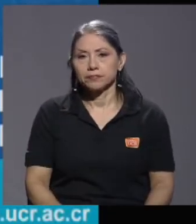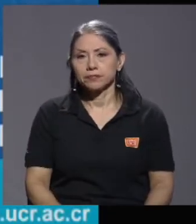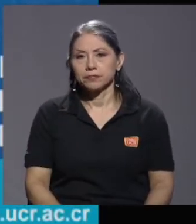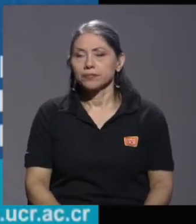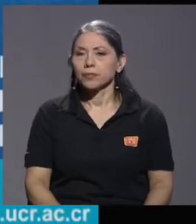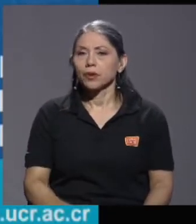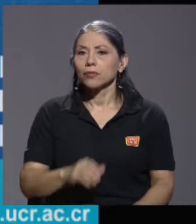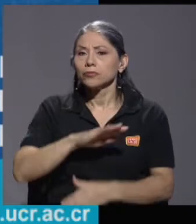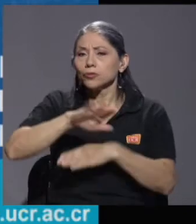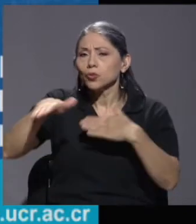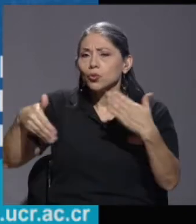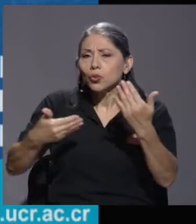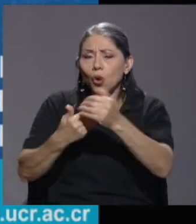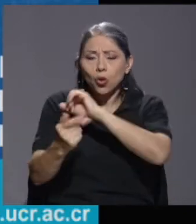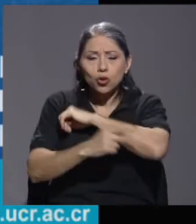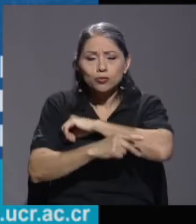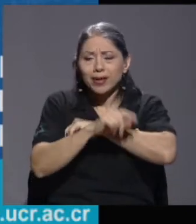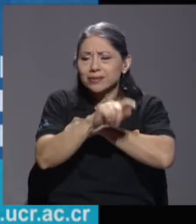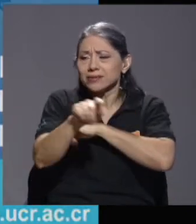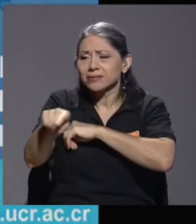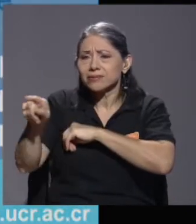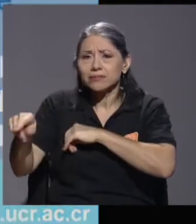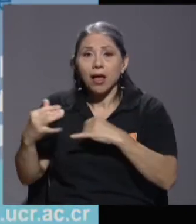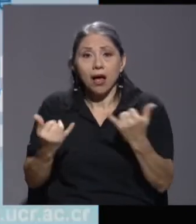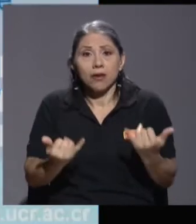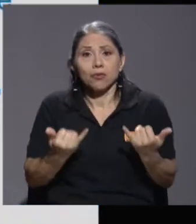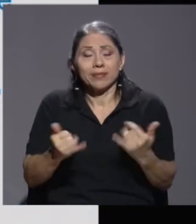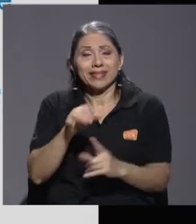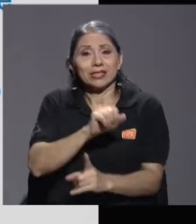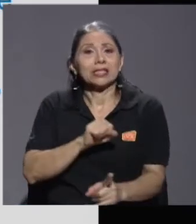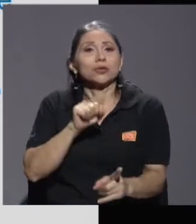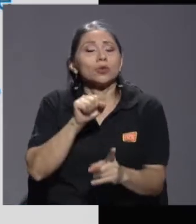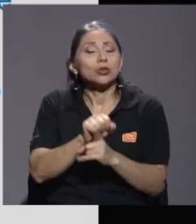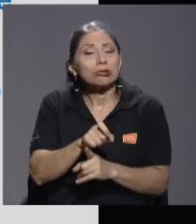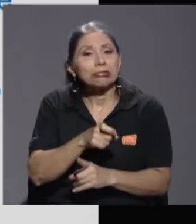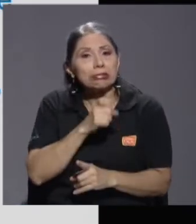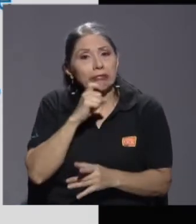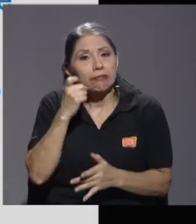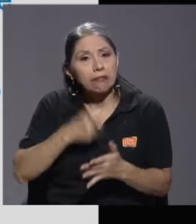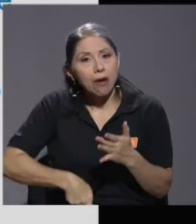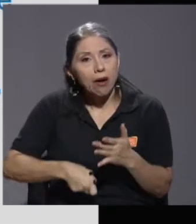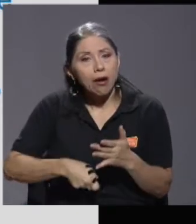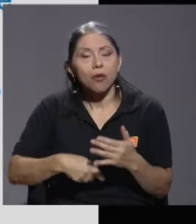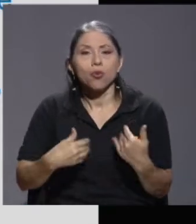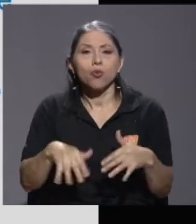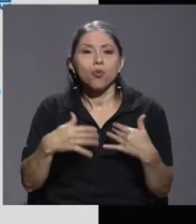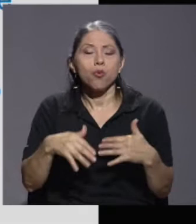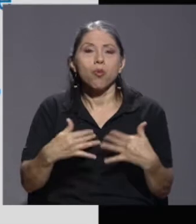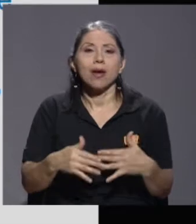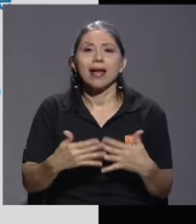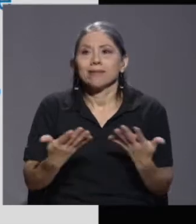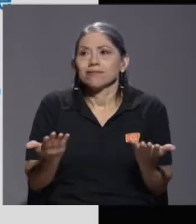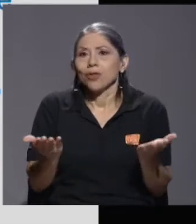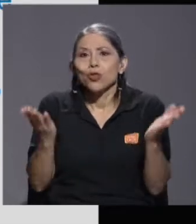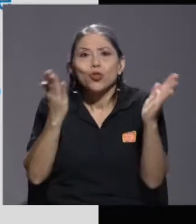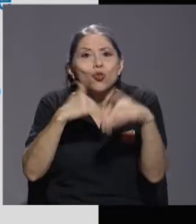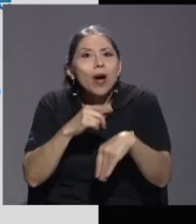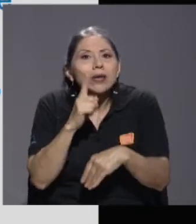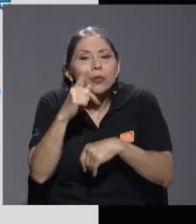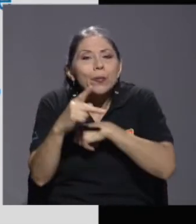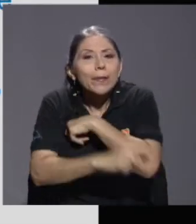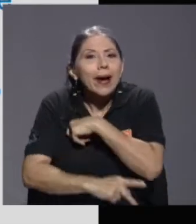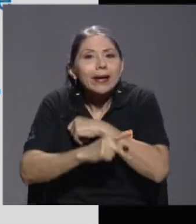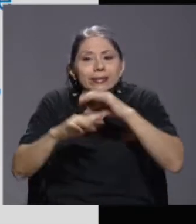Todos los países viven actualmente una situación sumamente comprometida, una situación sumamente difícil. Prácticamente no hay país en el mundo